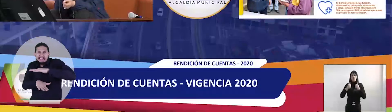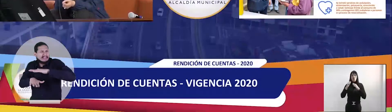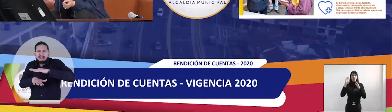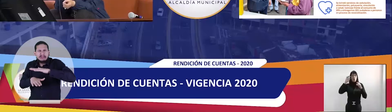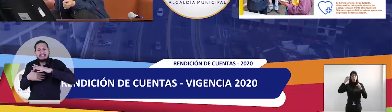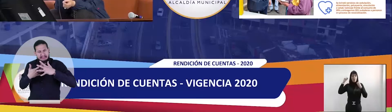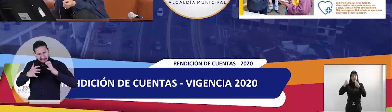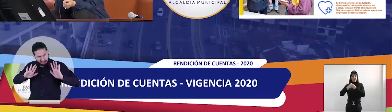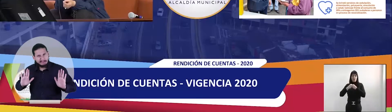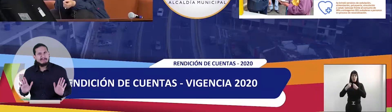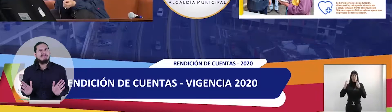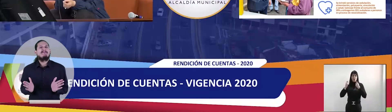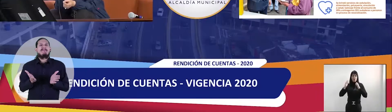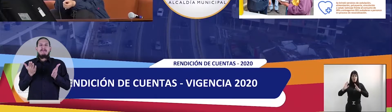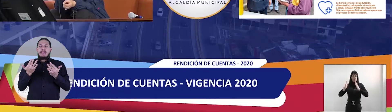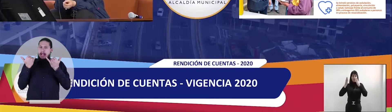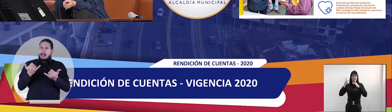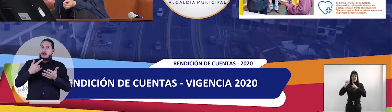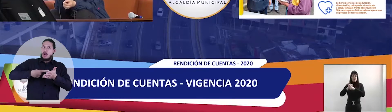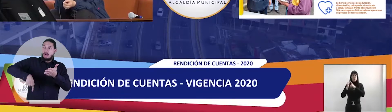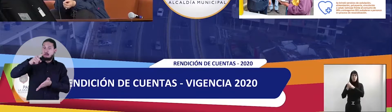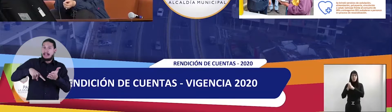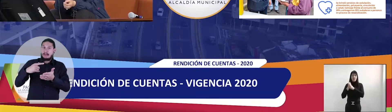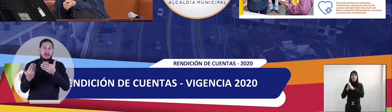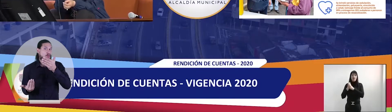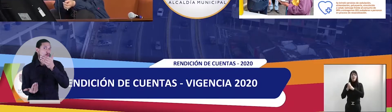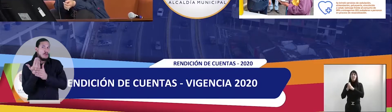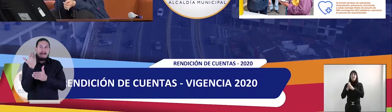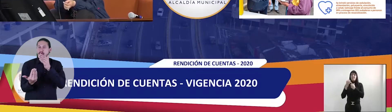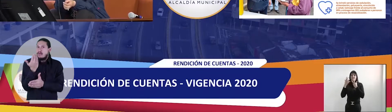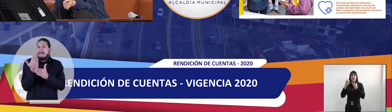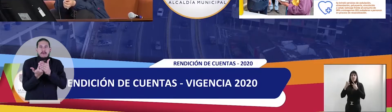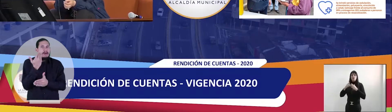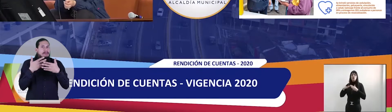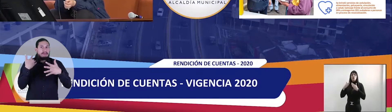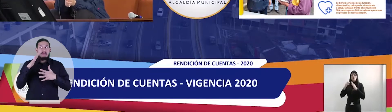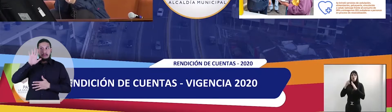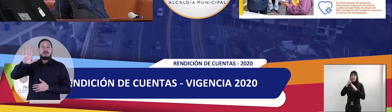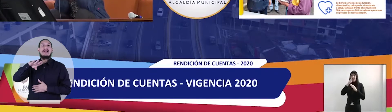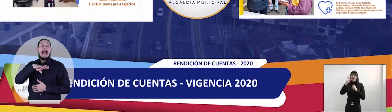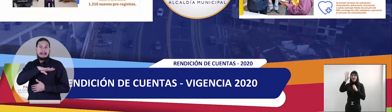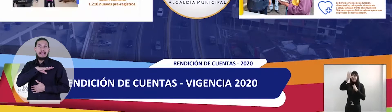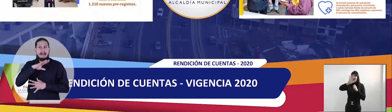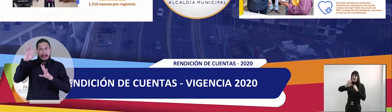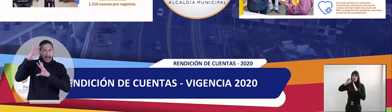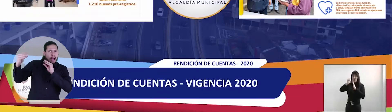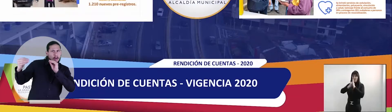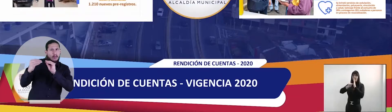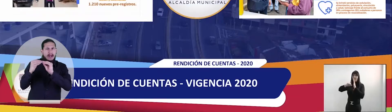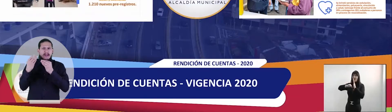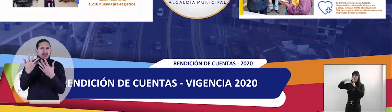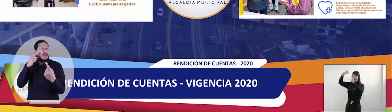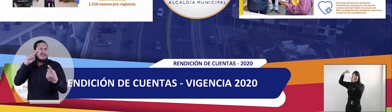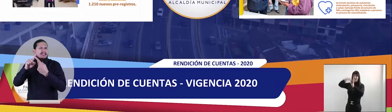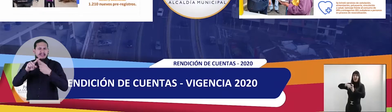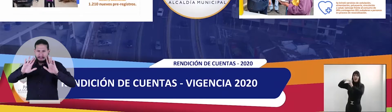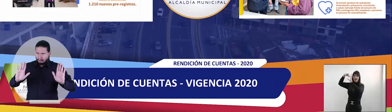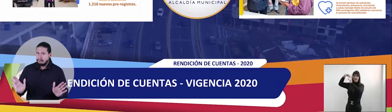que teníamos con Icontec. Entonces, nosotros ya no continuamos con ese contrato y por eso ahora nos dedicamos